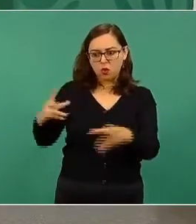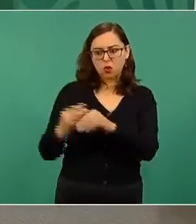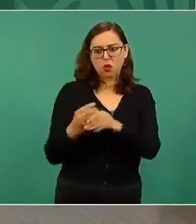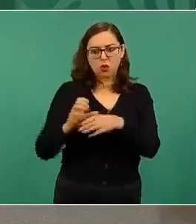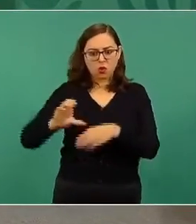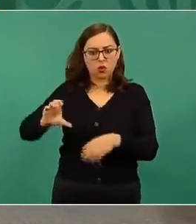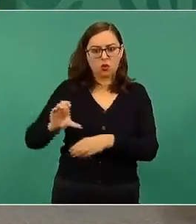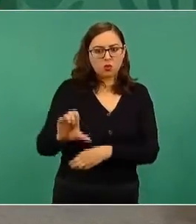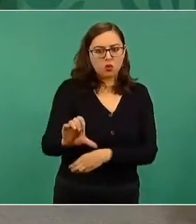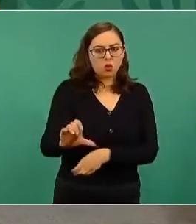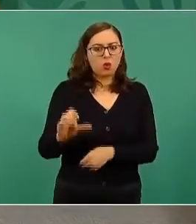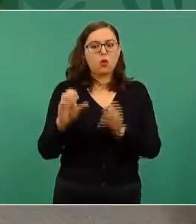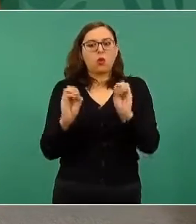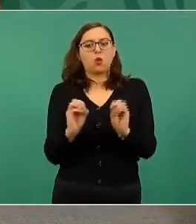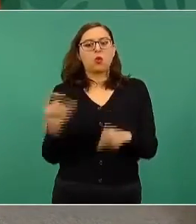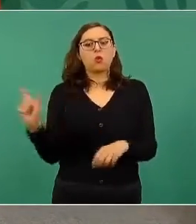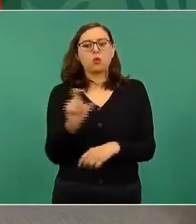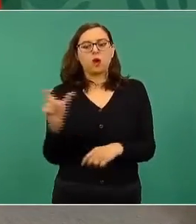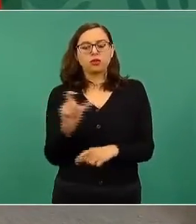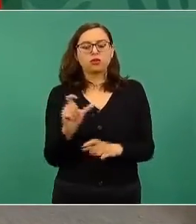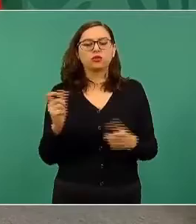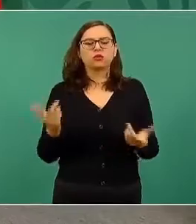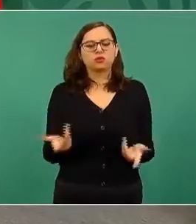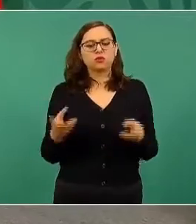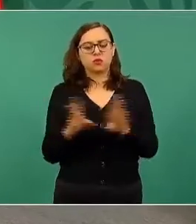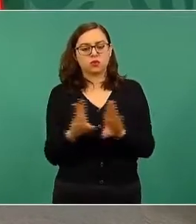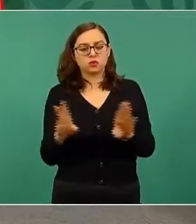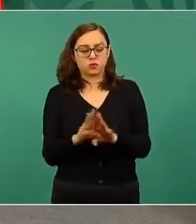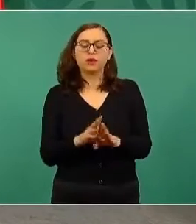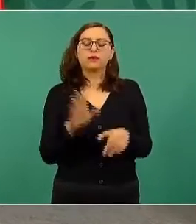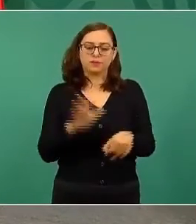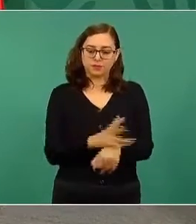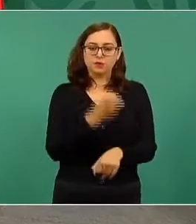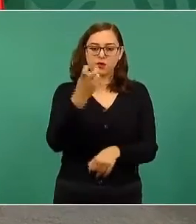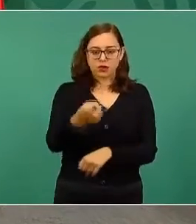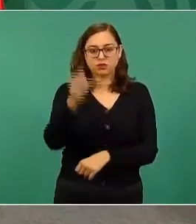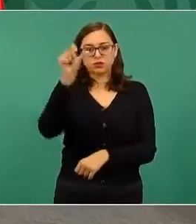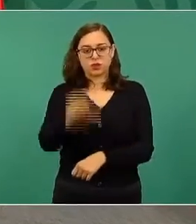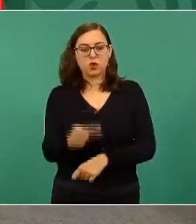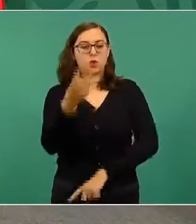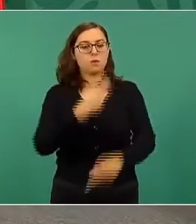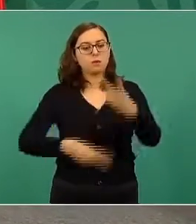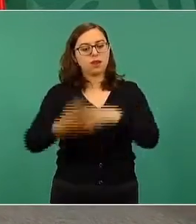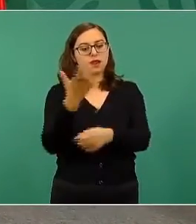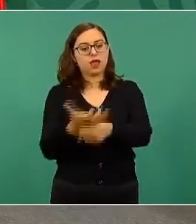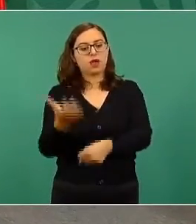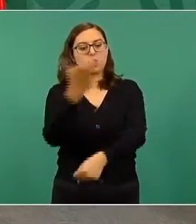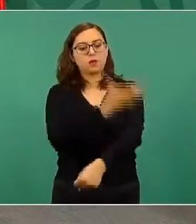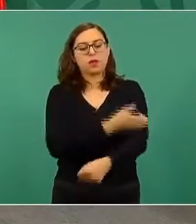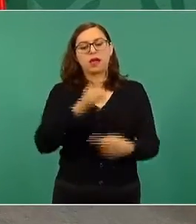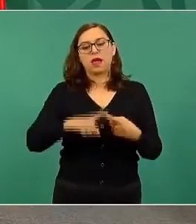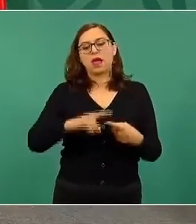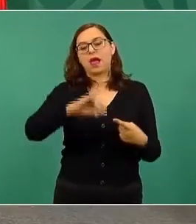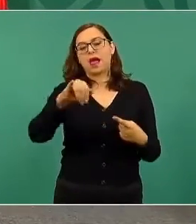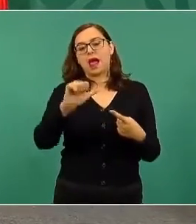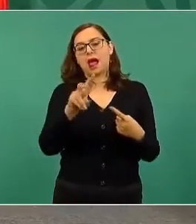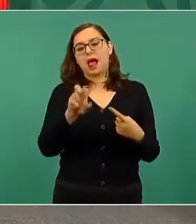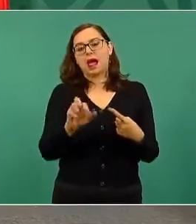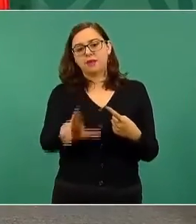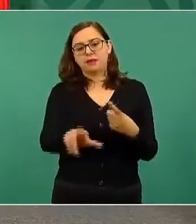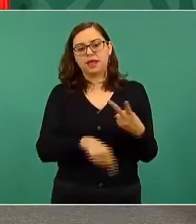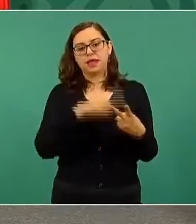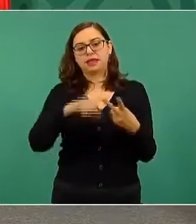Entonces, por eso Javier May, secretario del Bienestar, y Ariadna Montiel, subsecretaria, van a